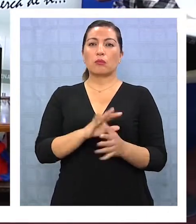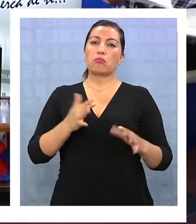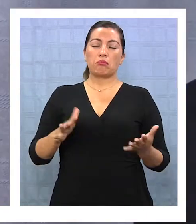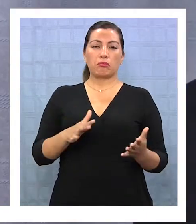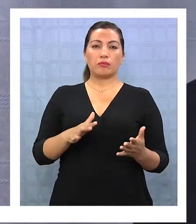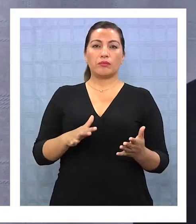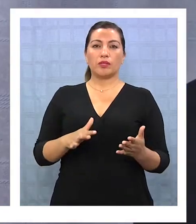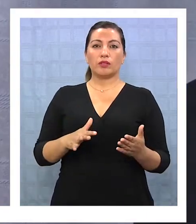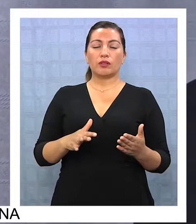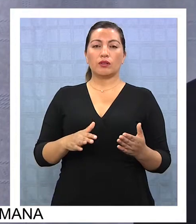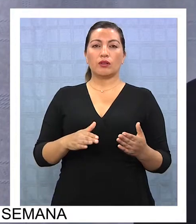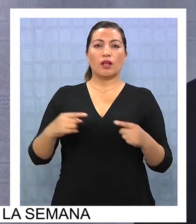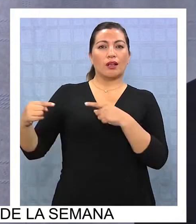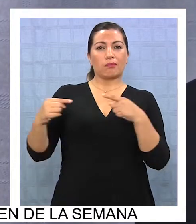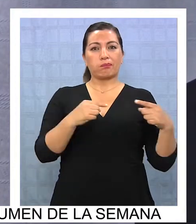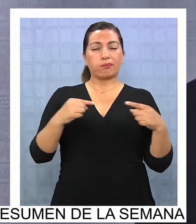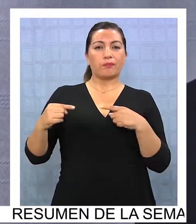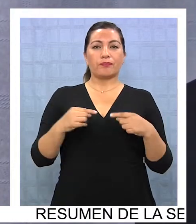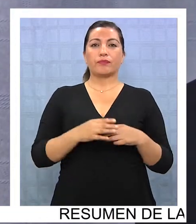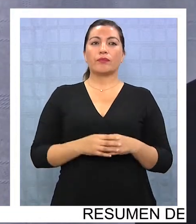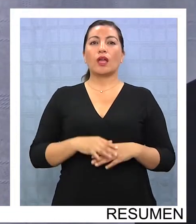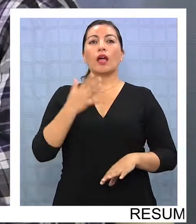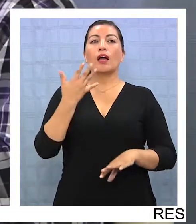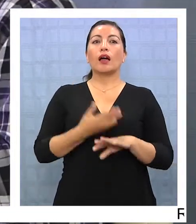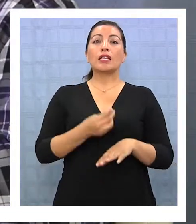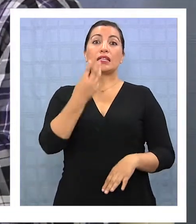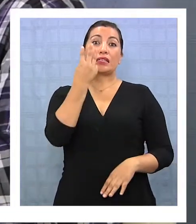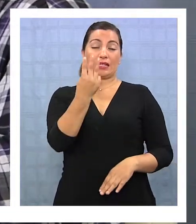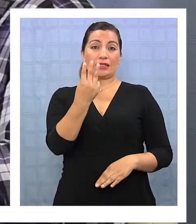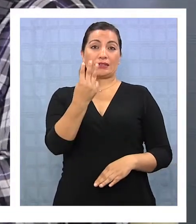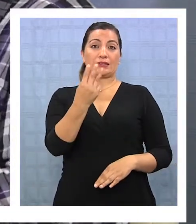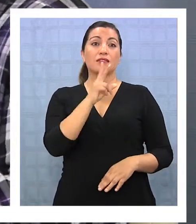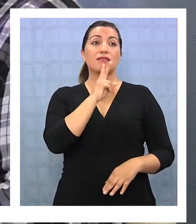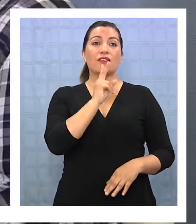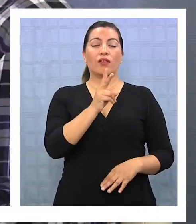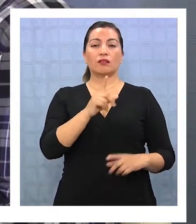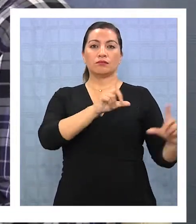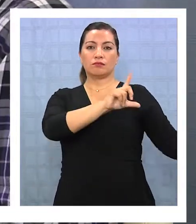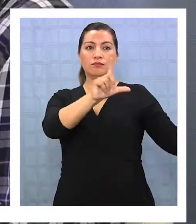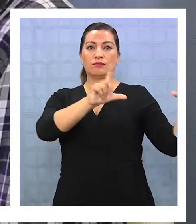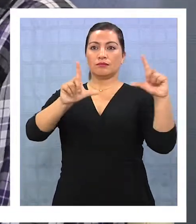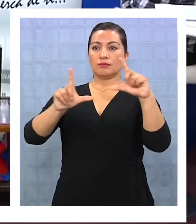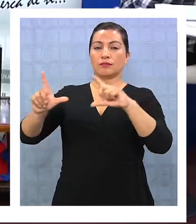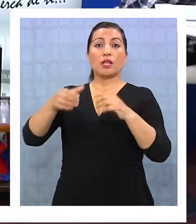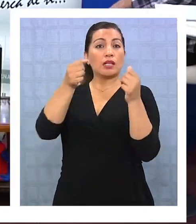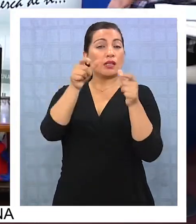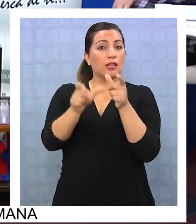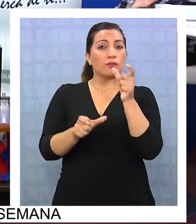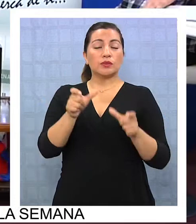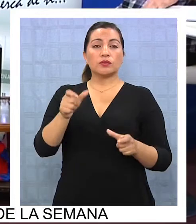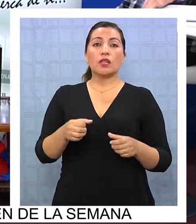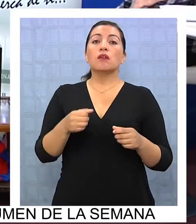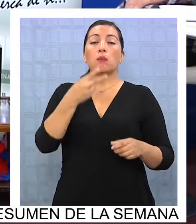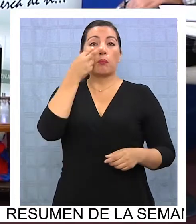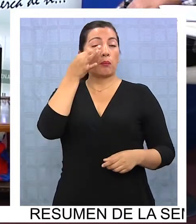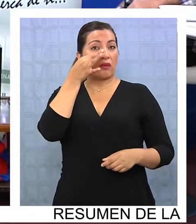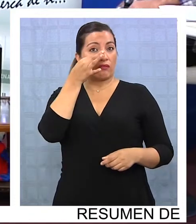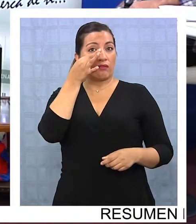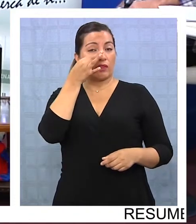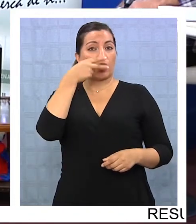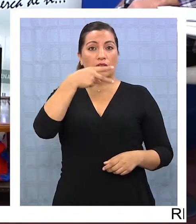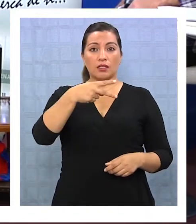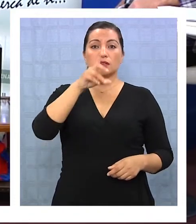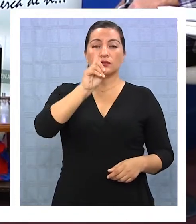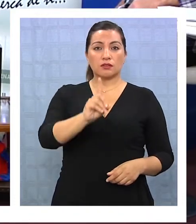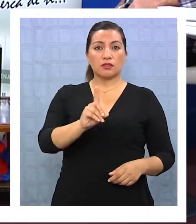mientras dure el campeonato. Acá tenemos justamente tres televisores, tres monitores para poder... De de la gente puede ver esta señal